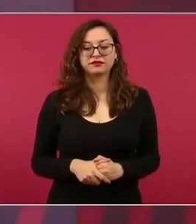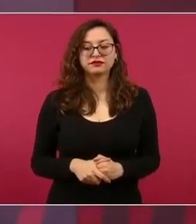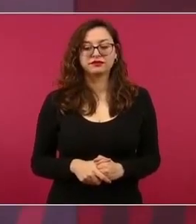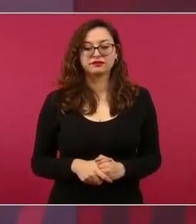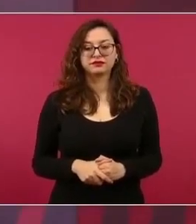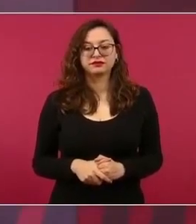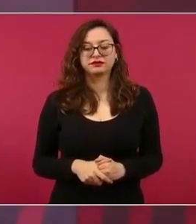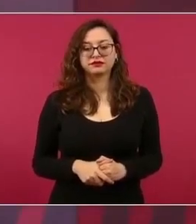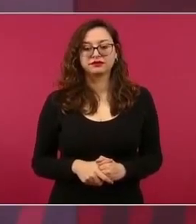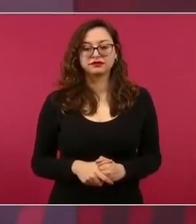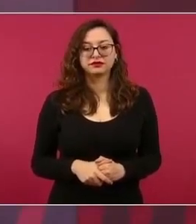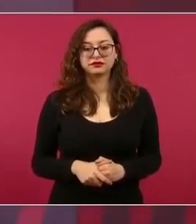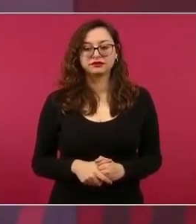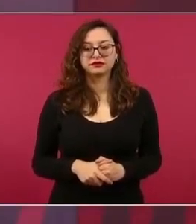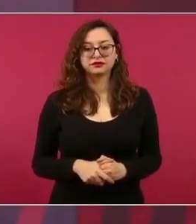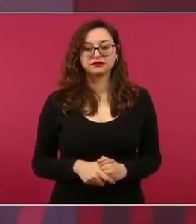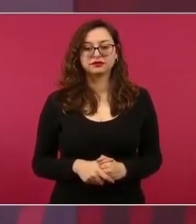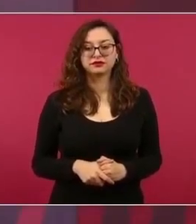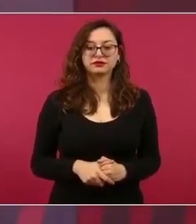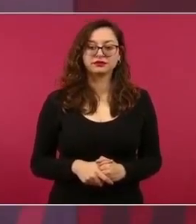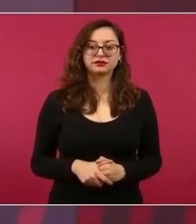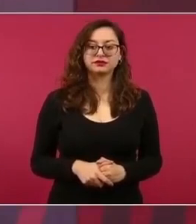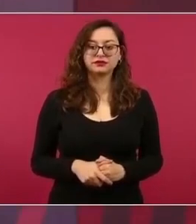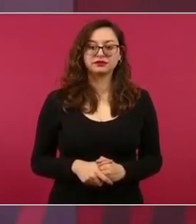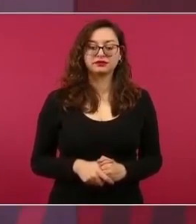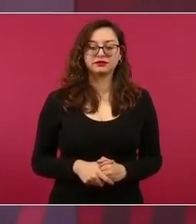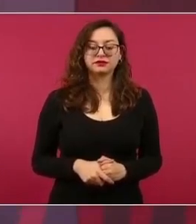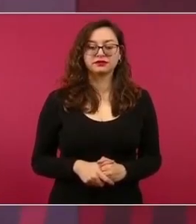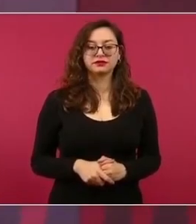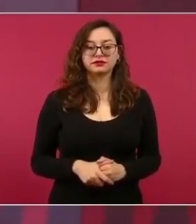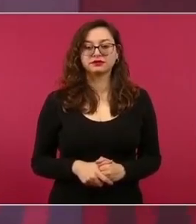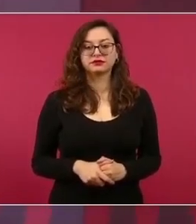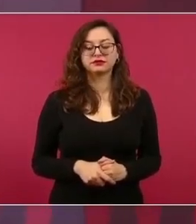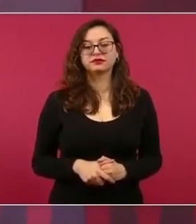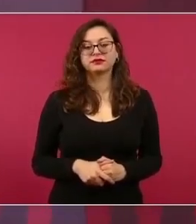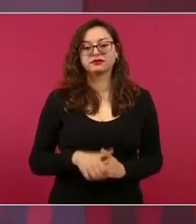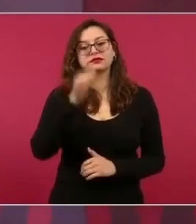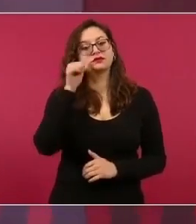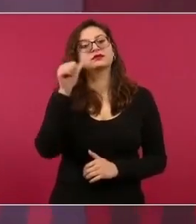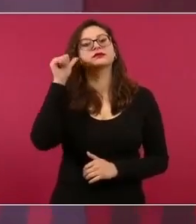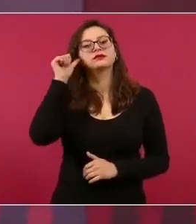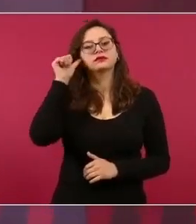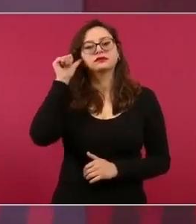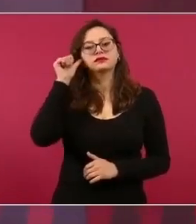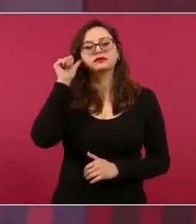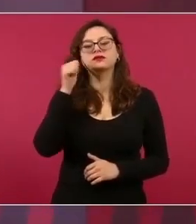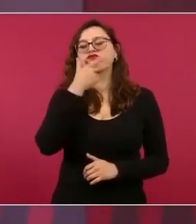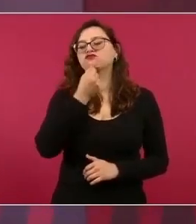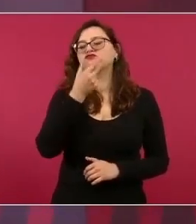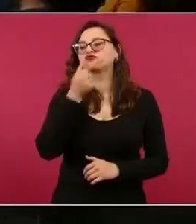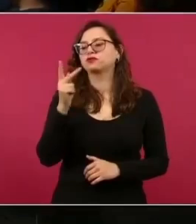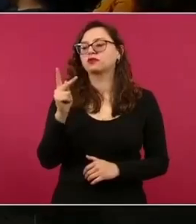Ayer estaba hablando con Pablo Iglesias de España y estábamos